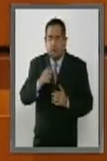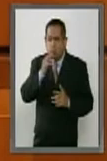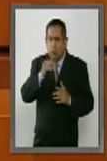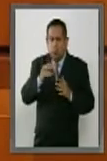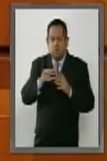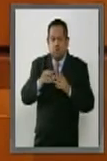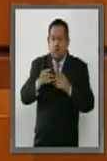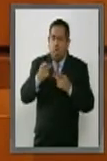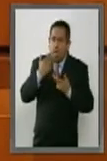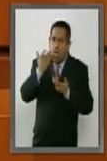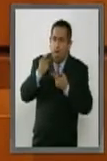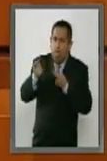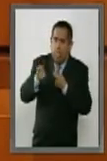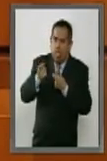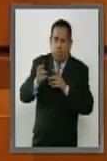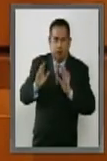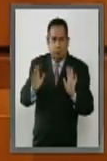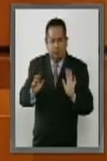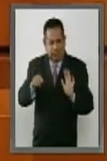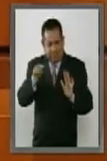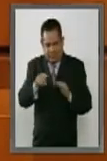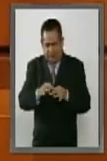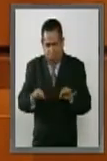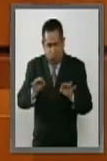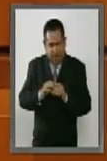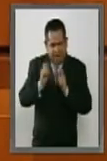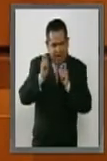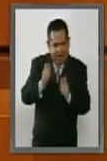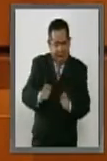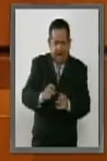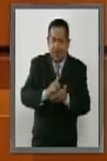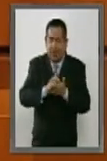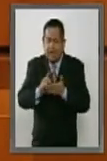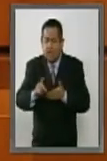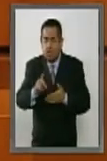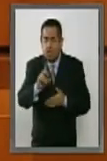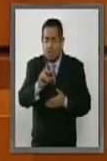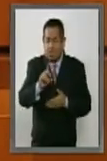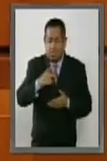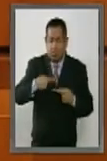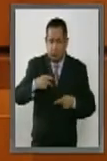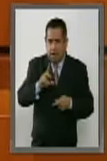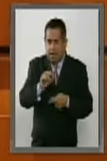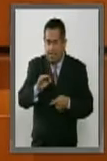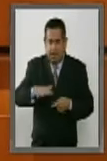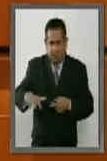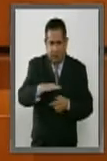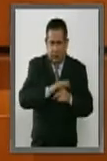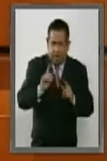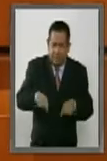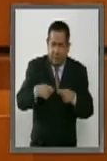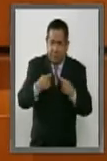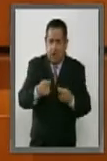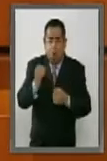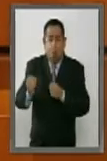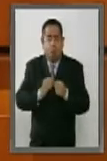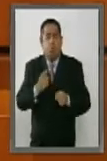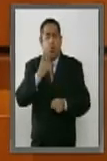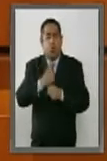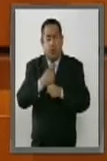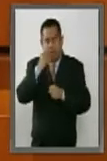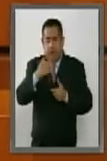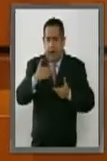regatearle a los derechos de los ciudadanos en el distrito federal, la oportunidad de